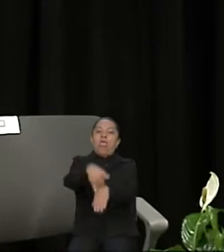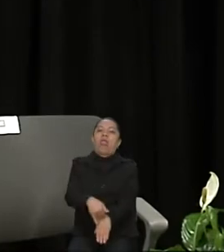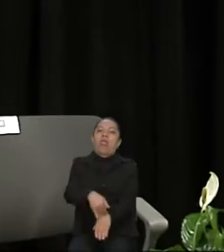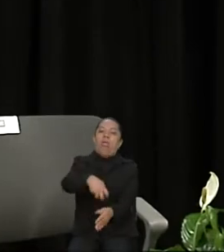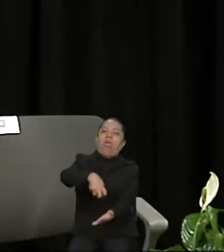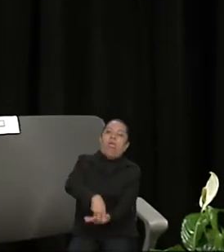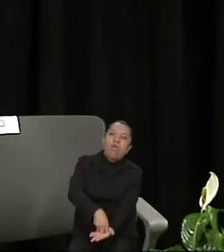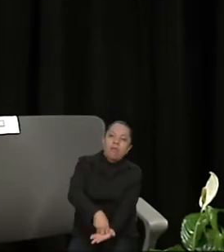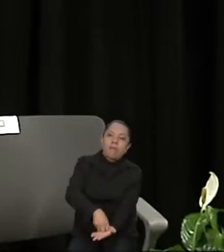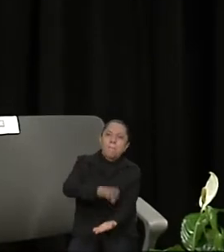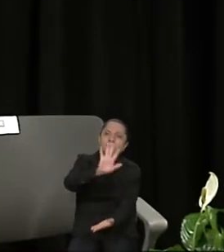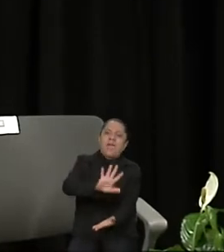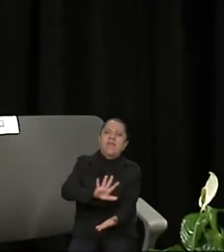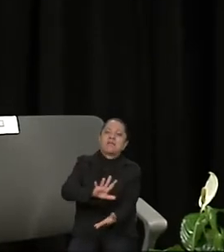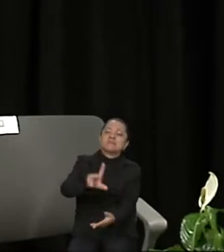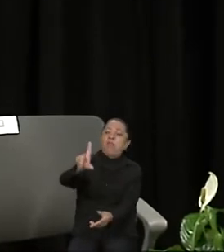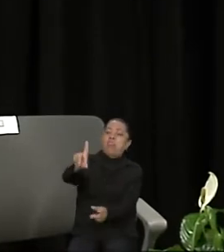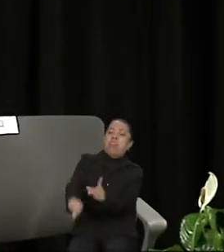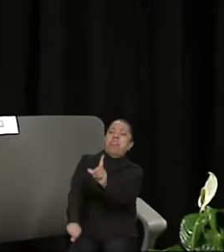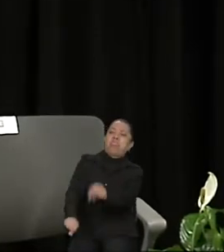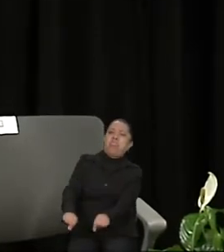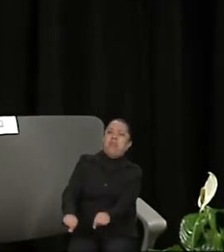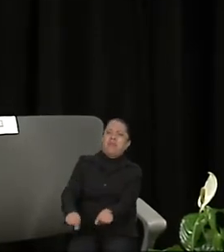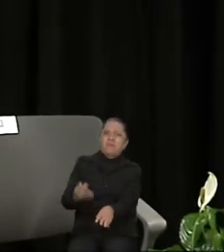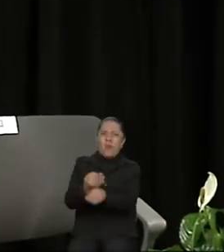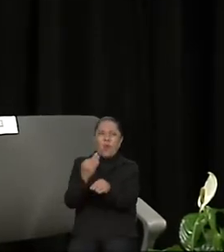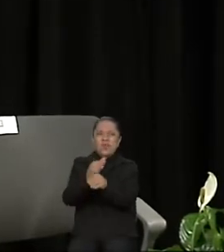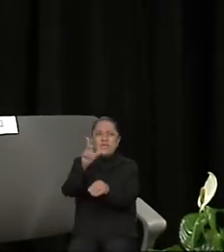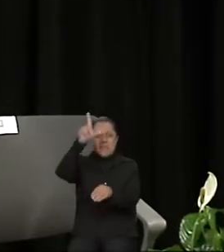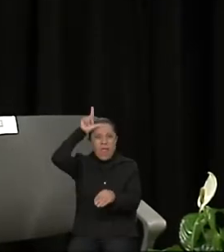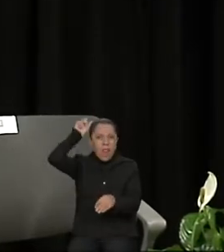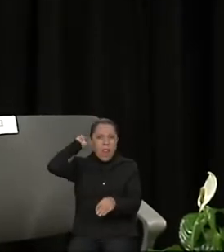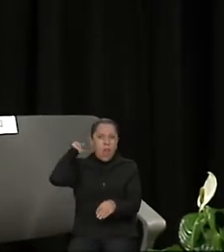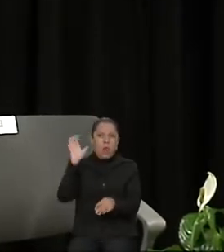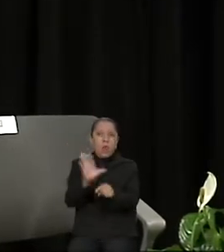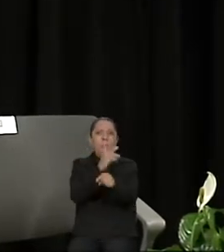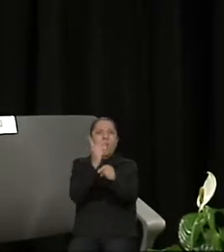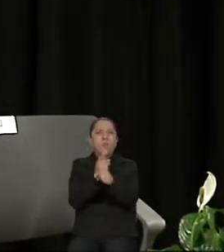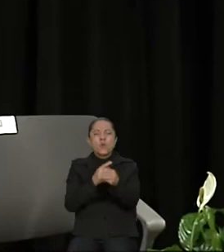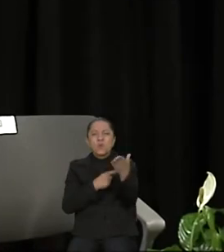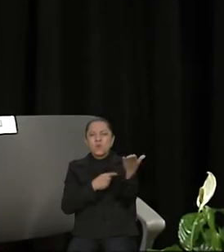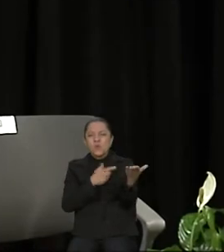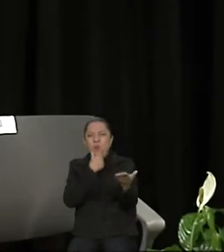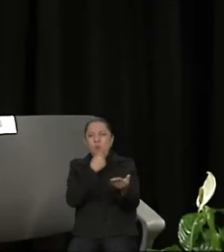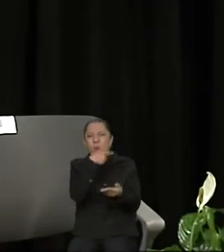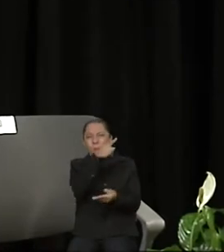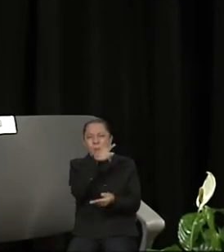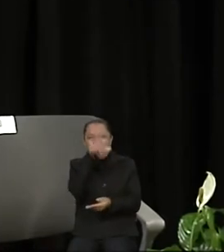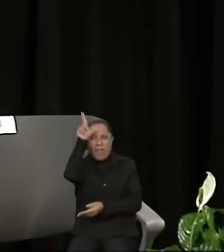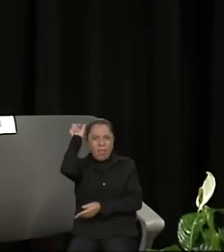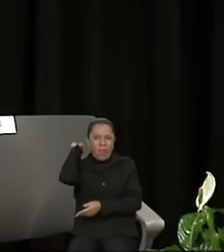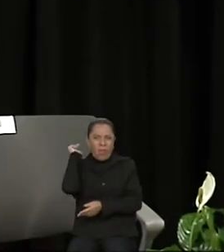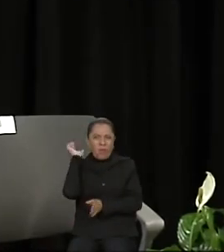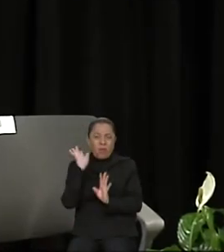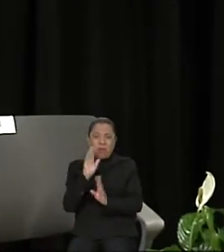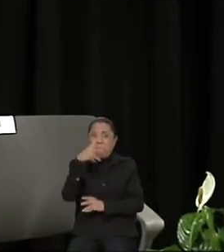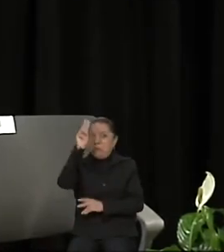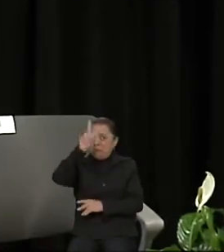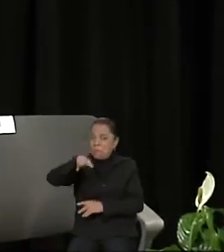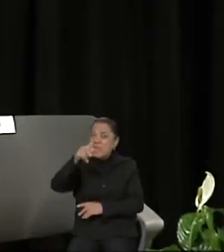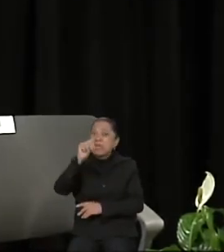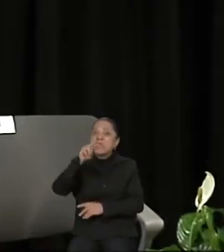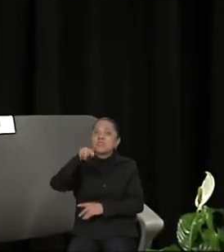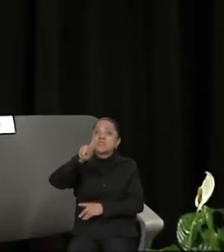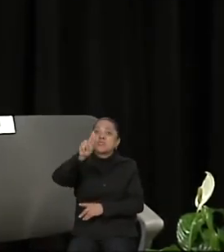de un oportunista loco que hace política en el Twitter. Se levanta el señor Trump y todo el mundo nos pone a temblar.